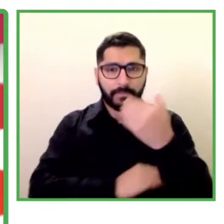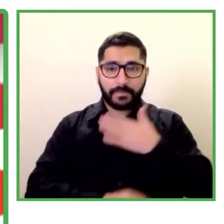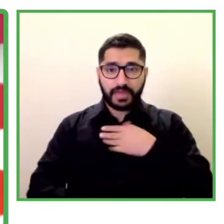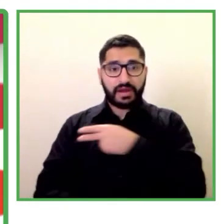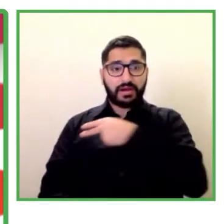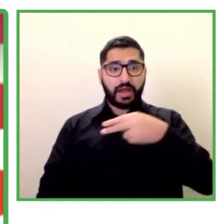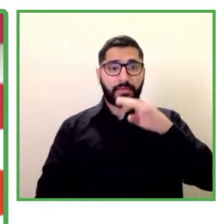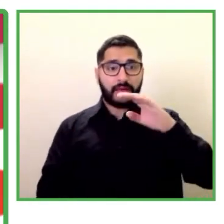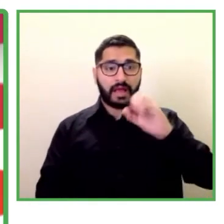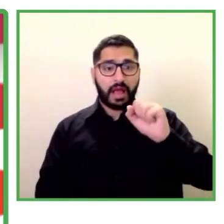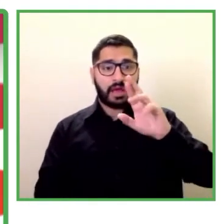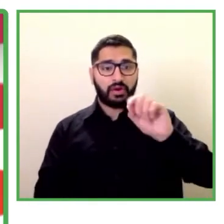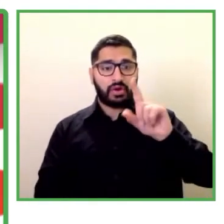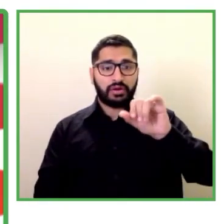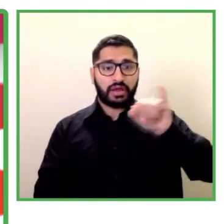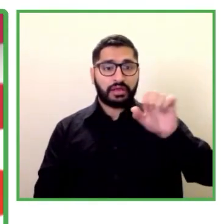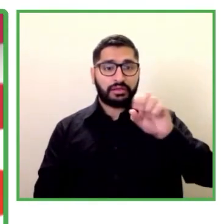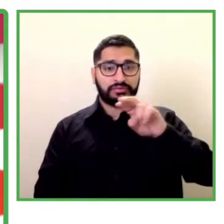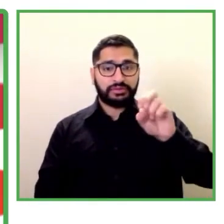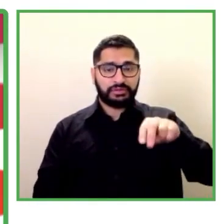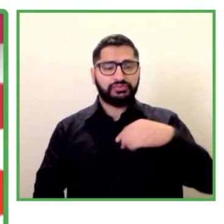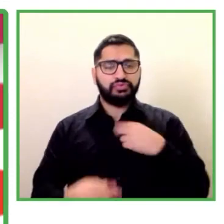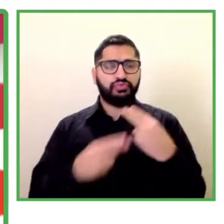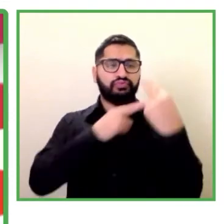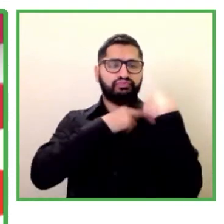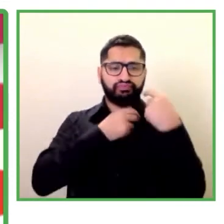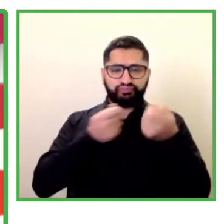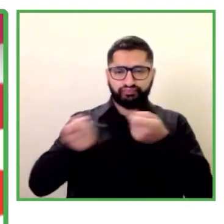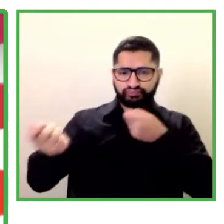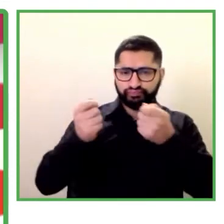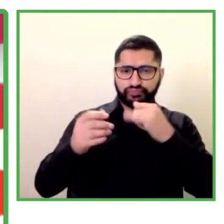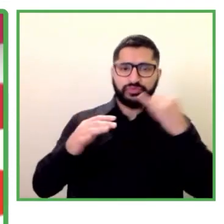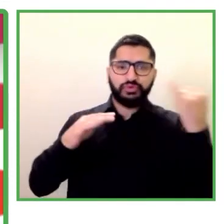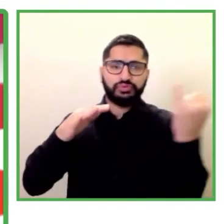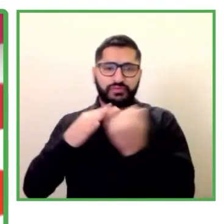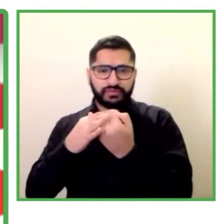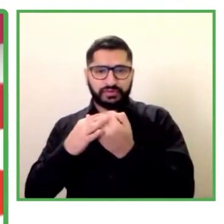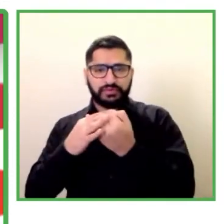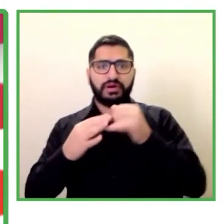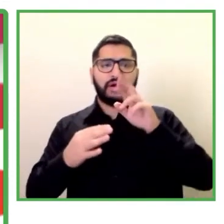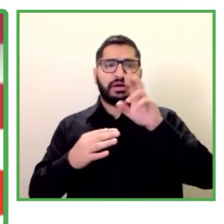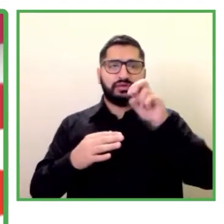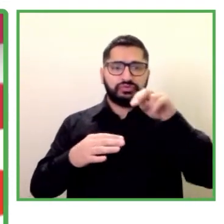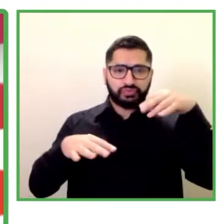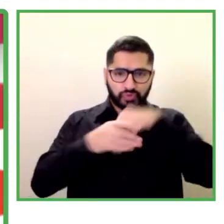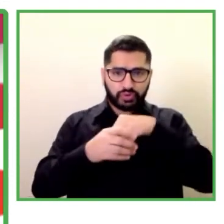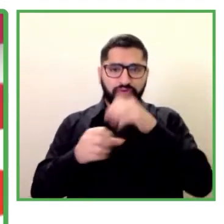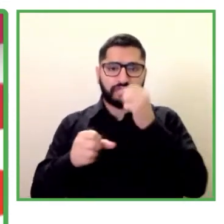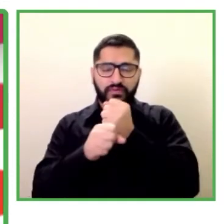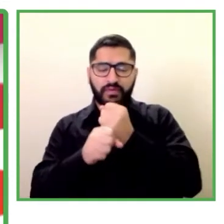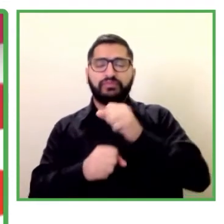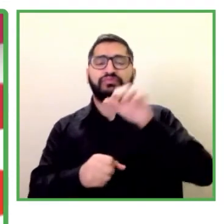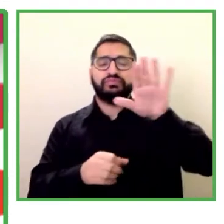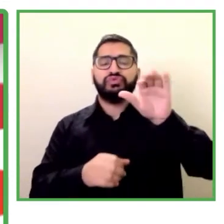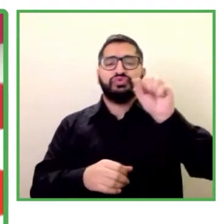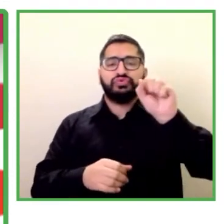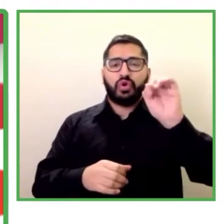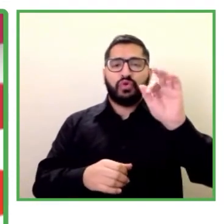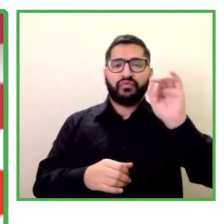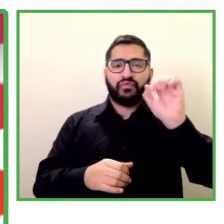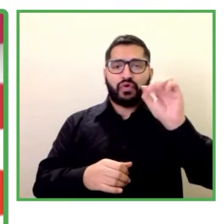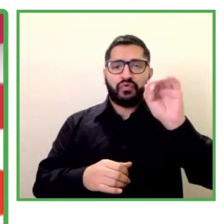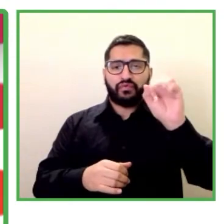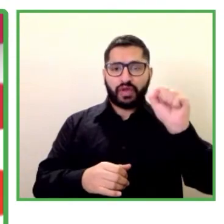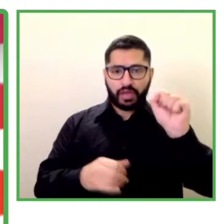red de empresas inclusivas de SOFOFA en Chile gracias a Ciro Project por la invitación a exponer en este espacio para nosotros es un tremendo honor